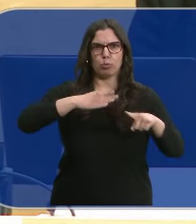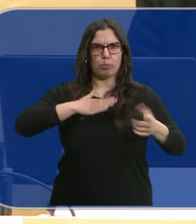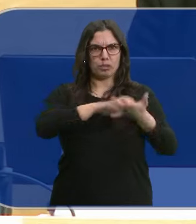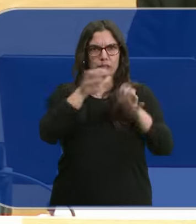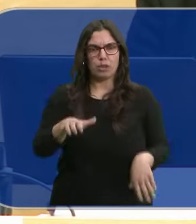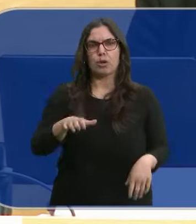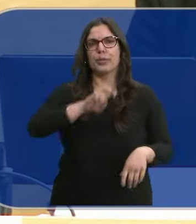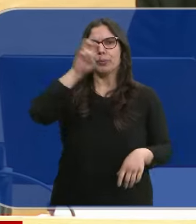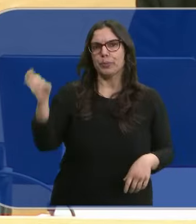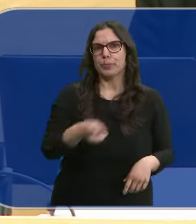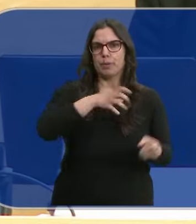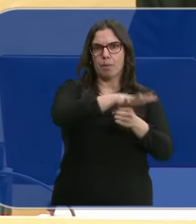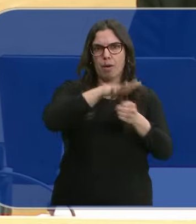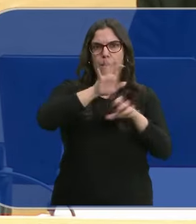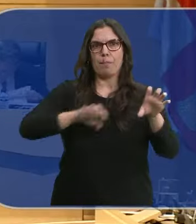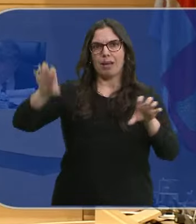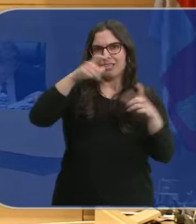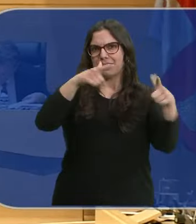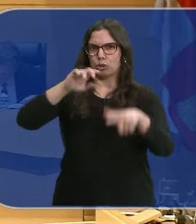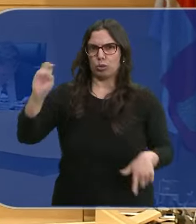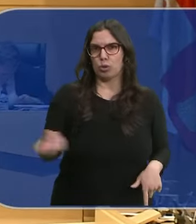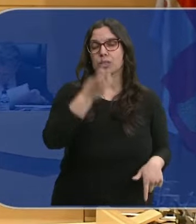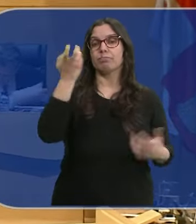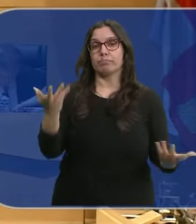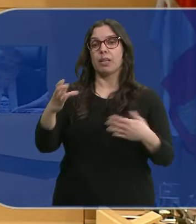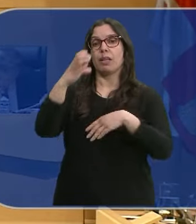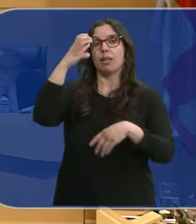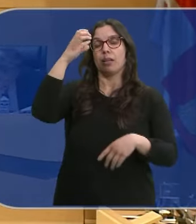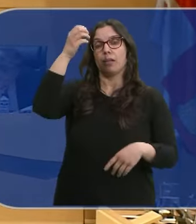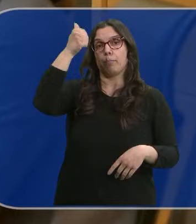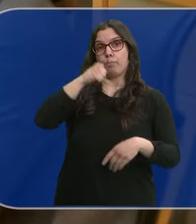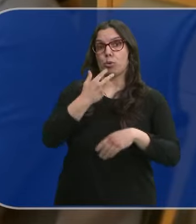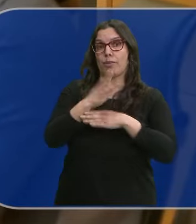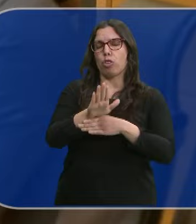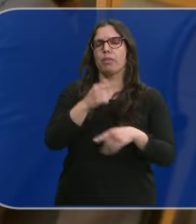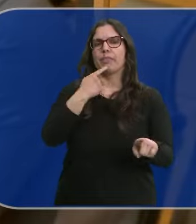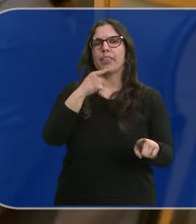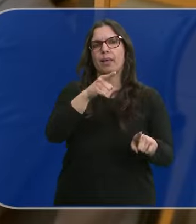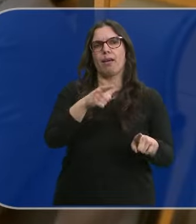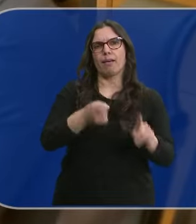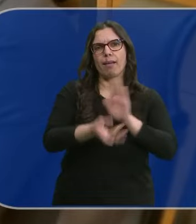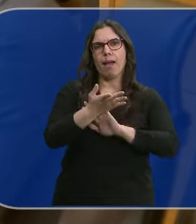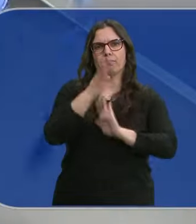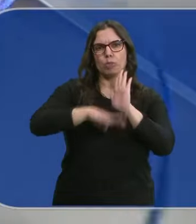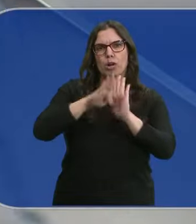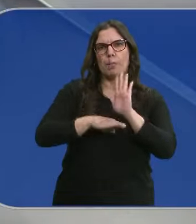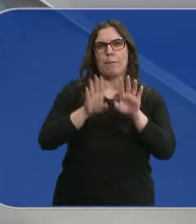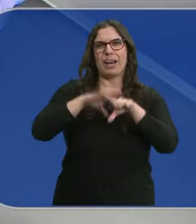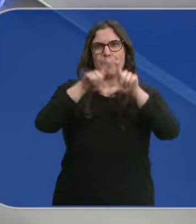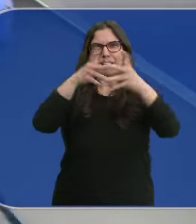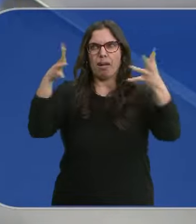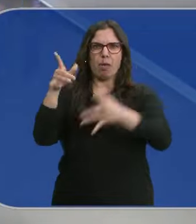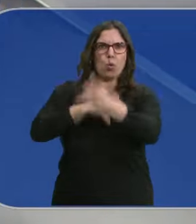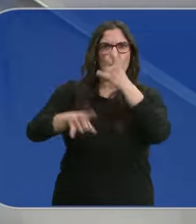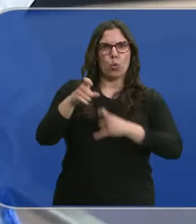comunidad, diversificando tanto los mercados como los sectores. Para ello, Carriedo asegura que se pondrá en marcha un programa de multinacionales que permita captar